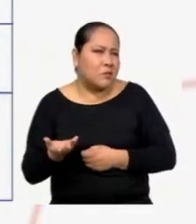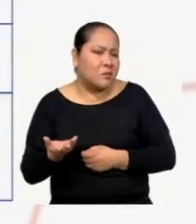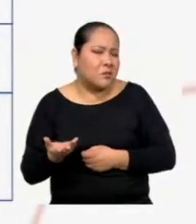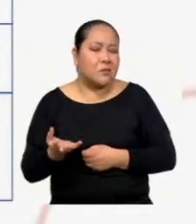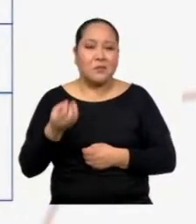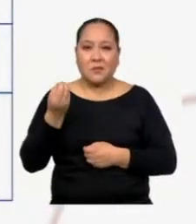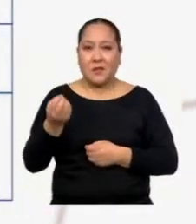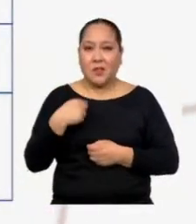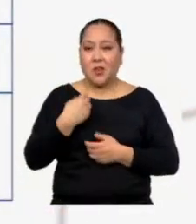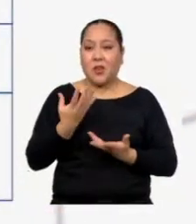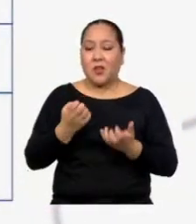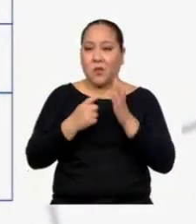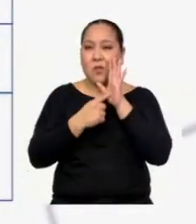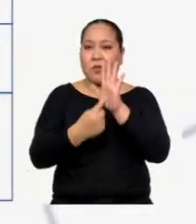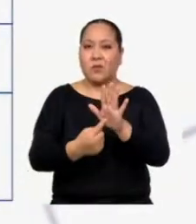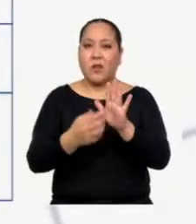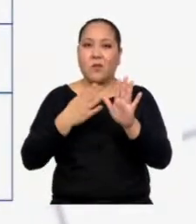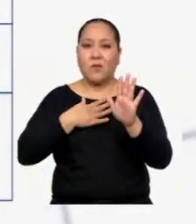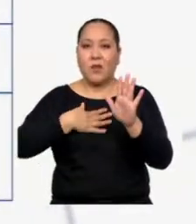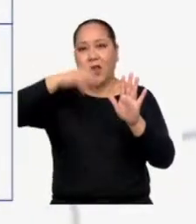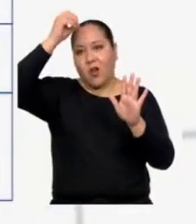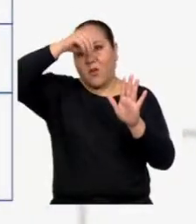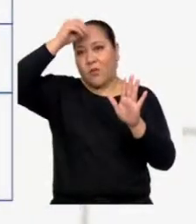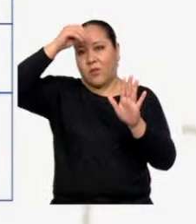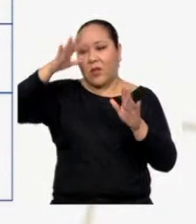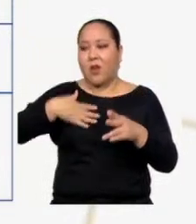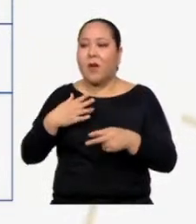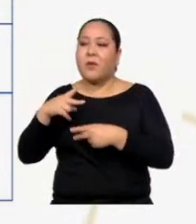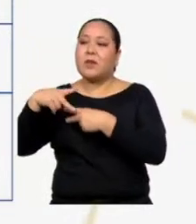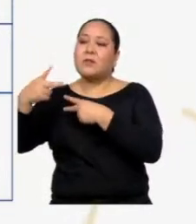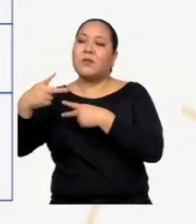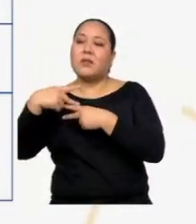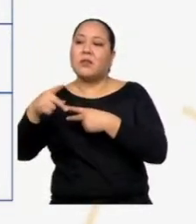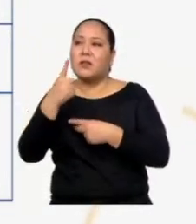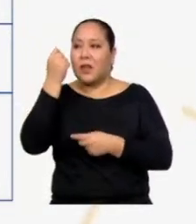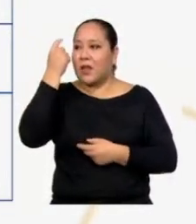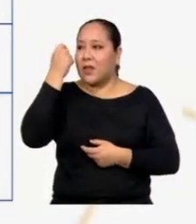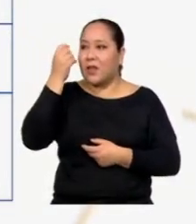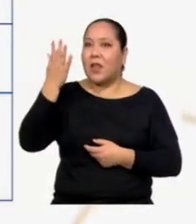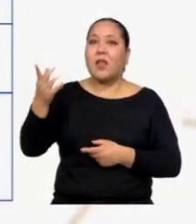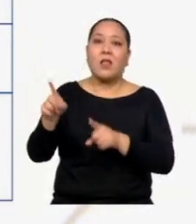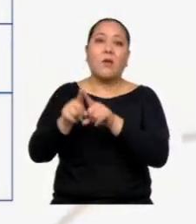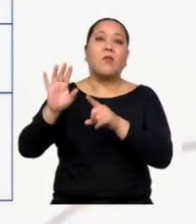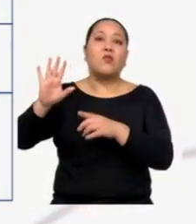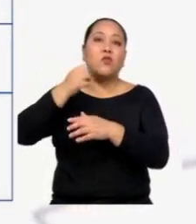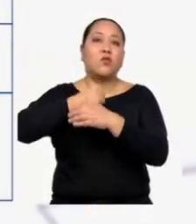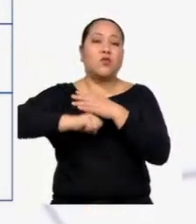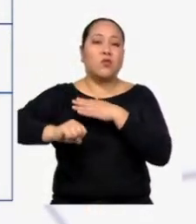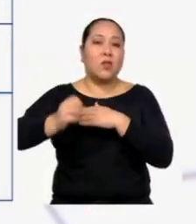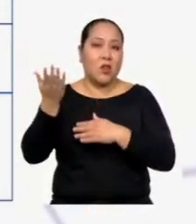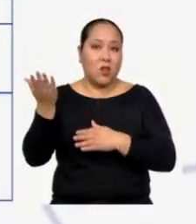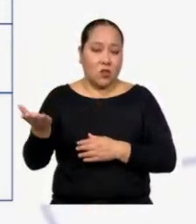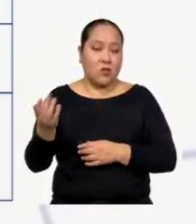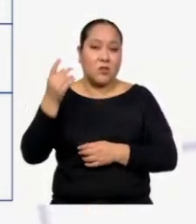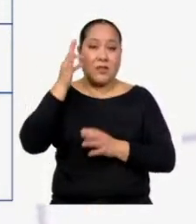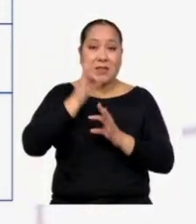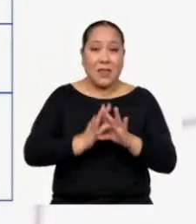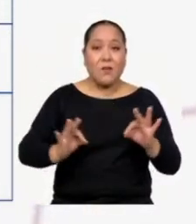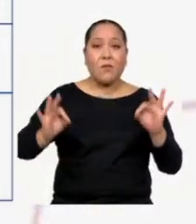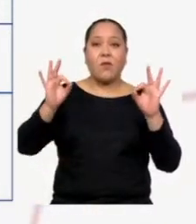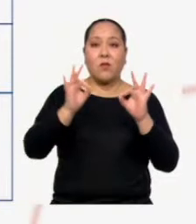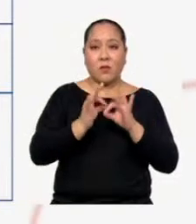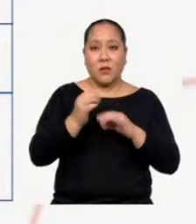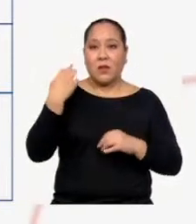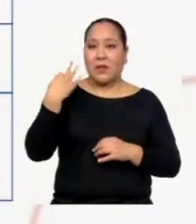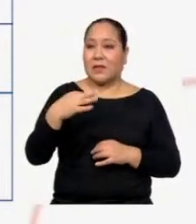Porque quiero mostrar mi artículo a mis vecinos y quiero que lo entiendan también sus hijos, ya que me parece necesario que